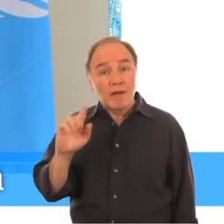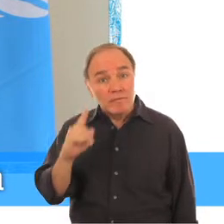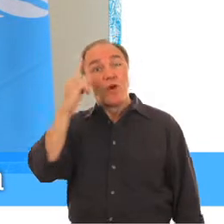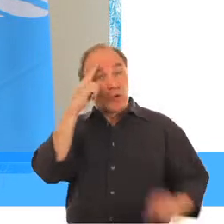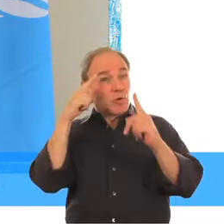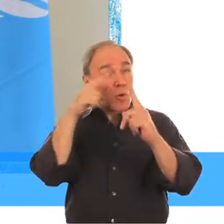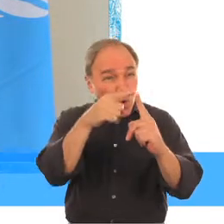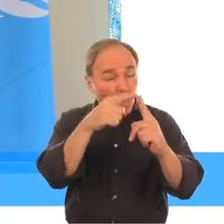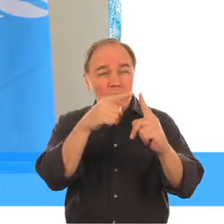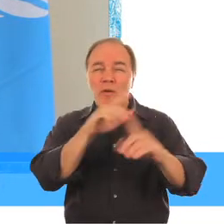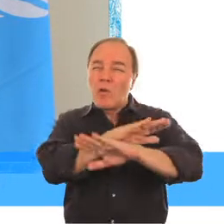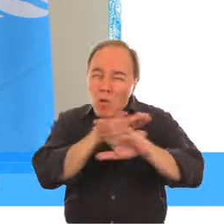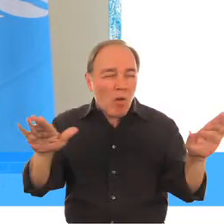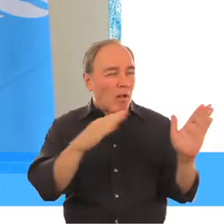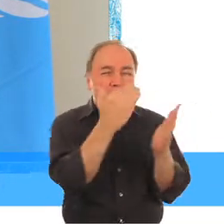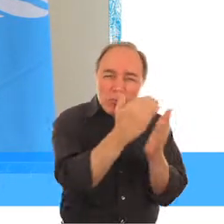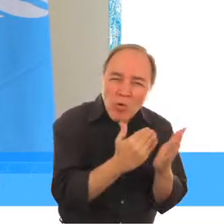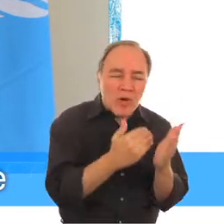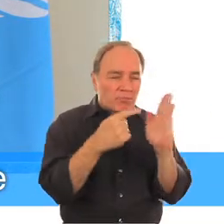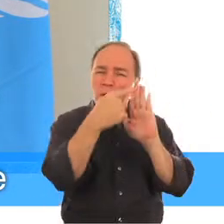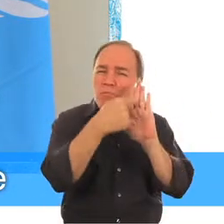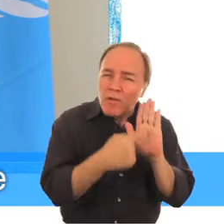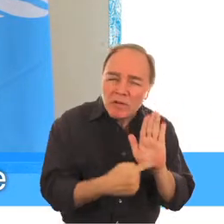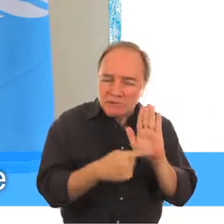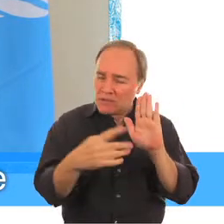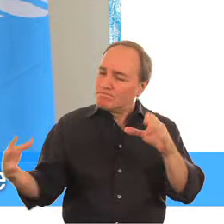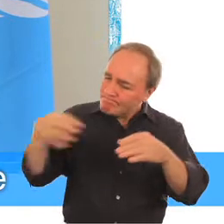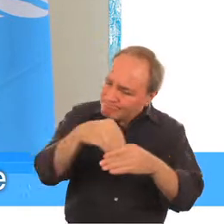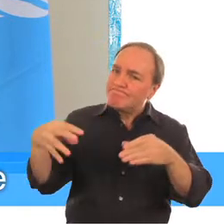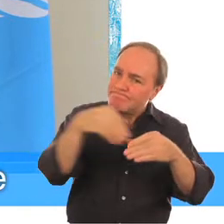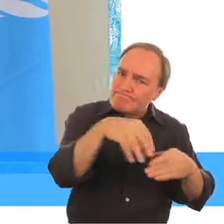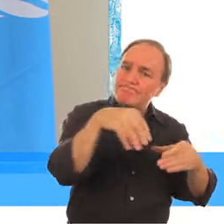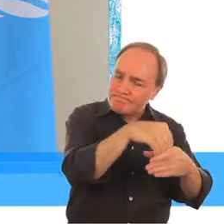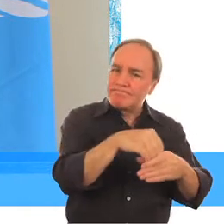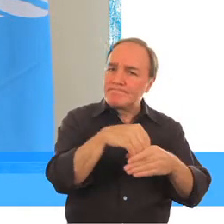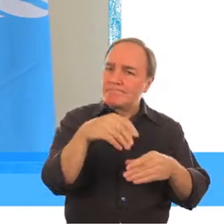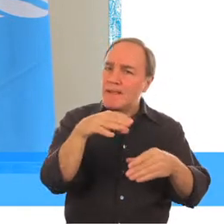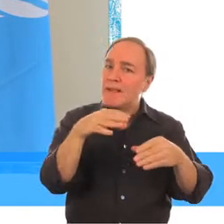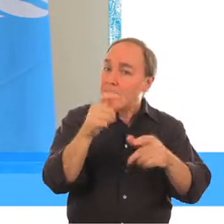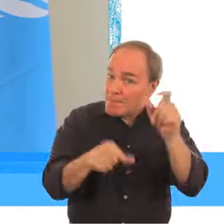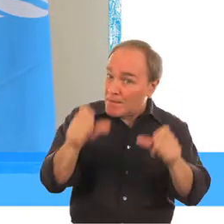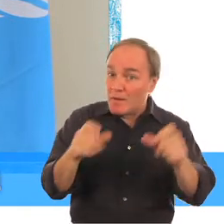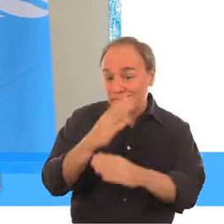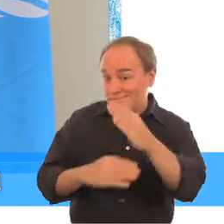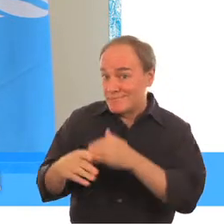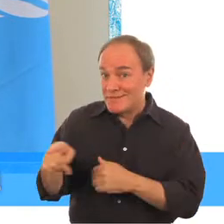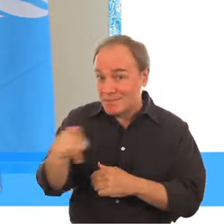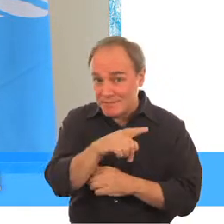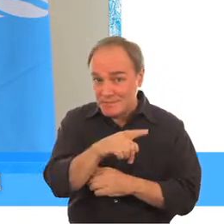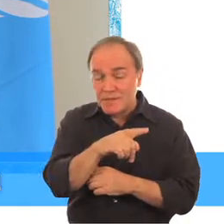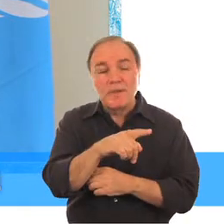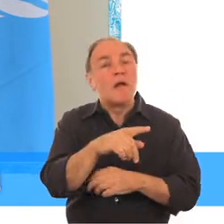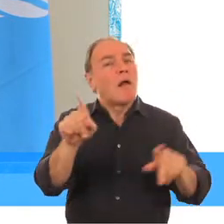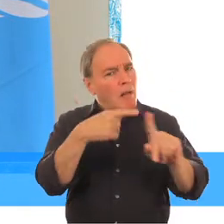UNICEF incorpore la perspectiva de la discapacidad en todas sus políticas y programas, tanto en situaciones de desarrollo como humanitarias Sin embargo, cabe